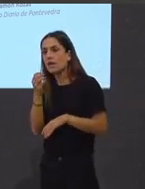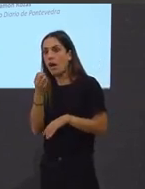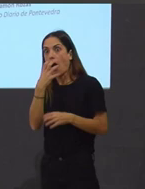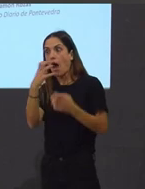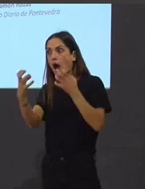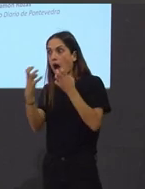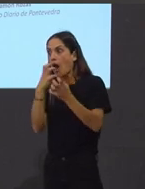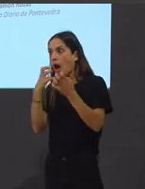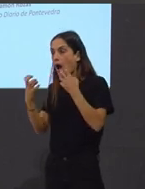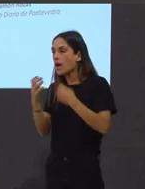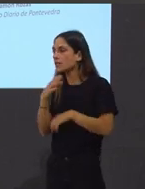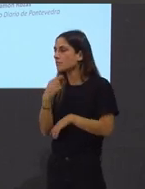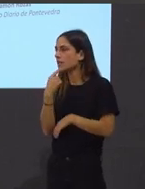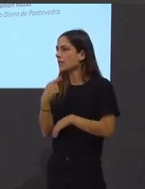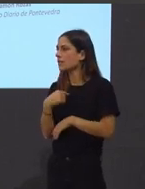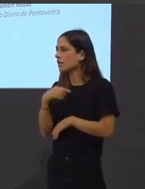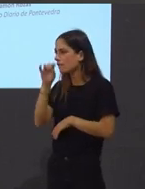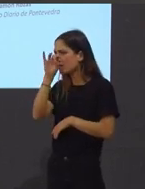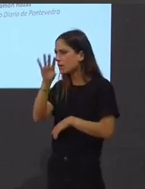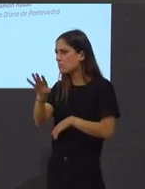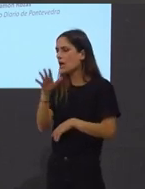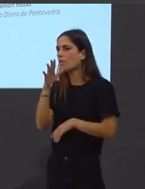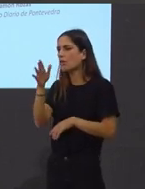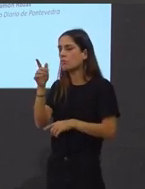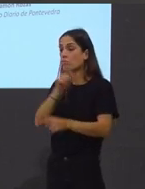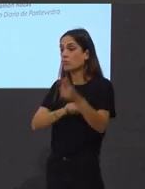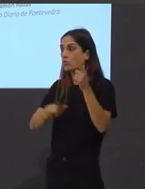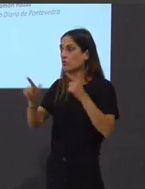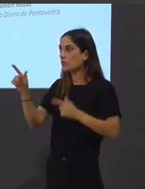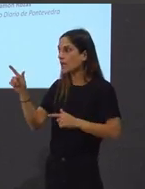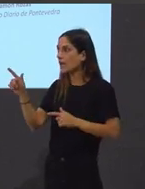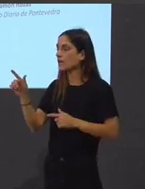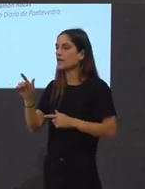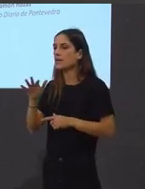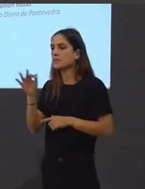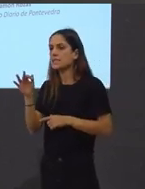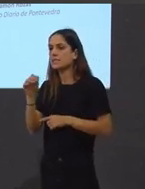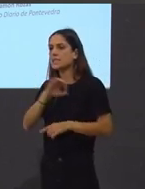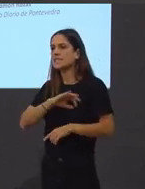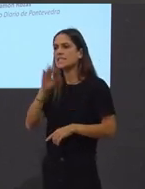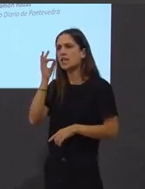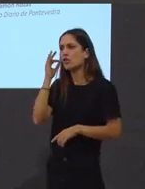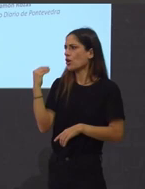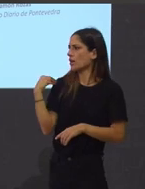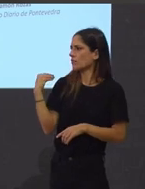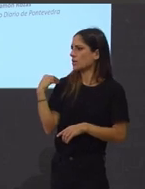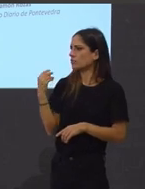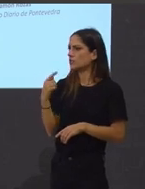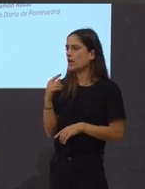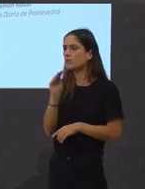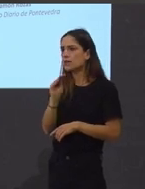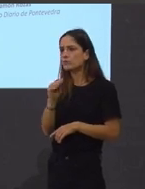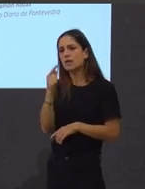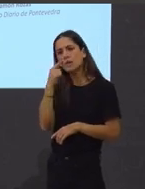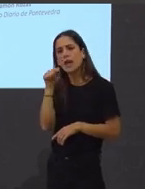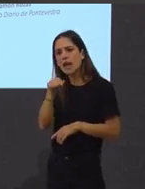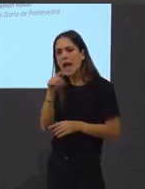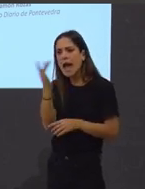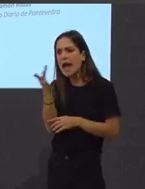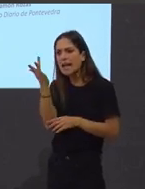do Per a Irlanda porque a señora para que traballaba lle preguntaba se en Galicia chegáramos microondas